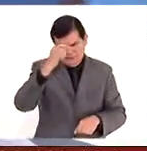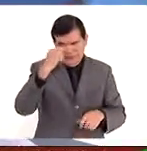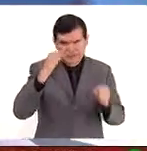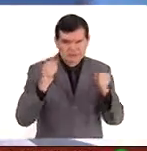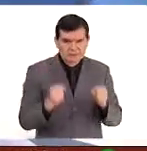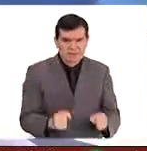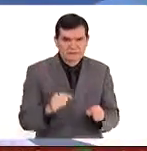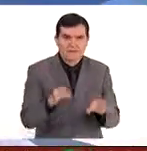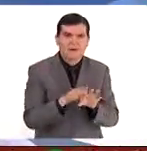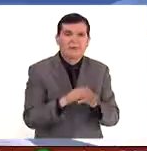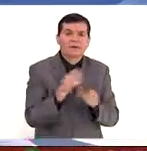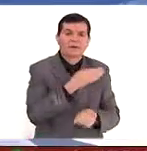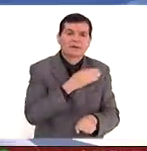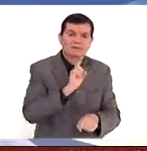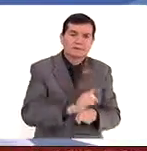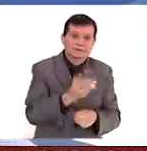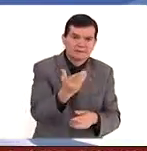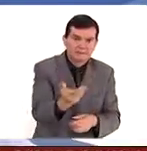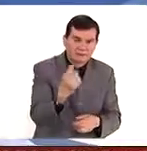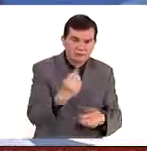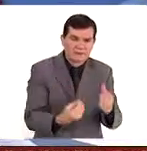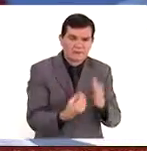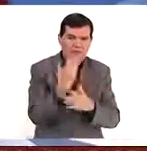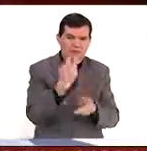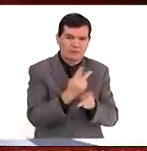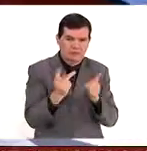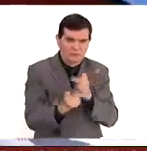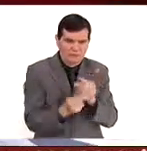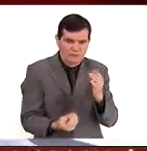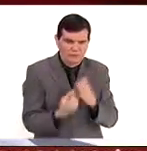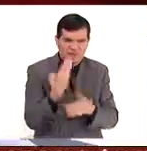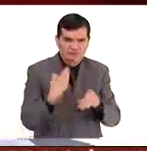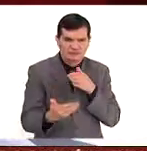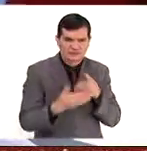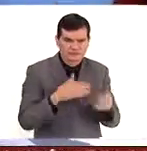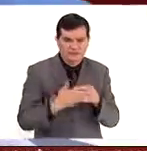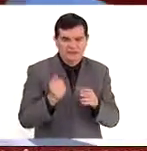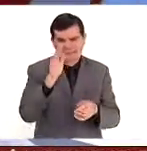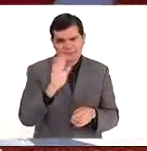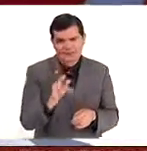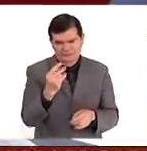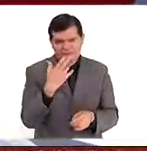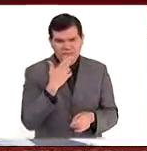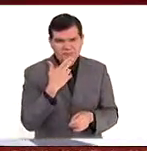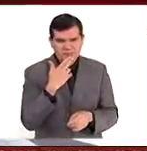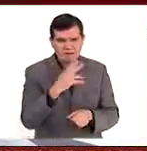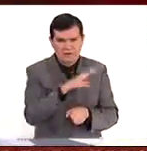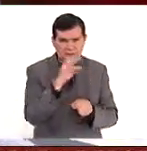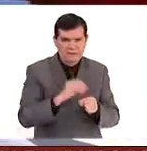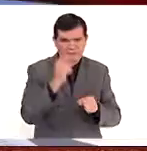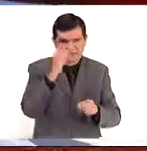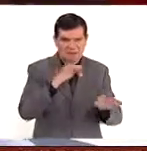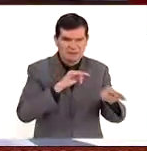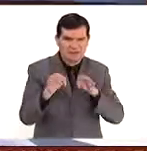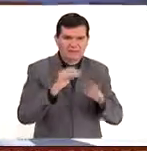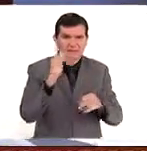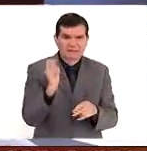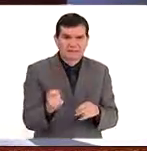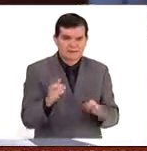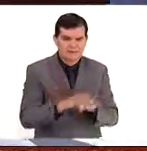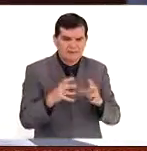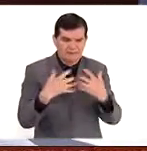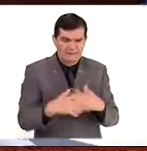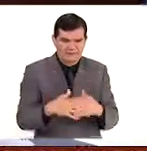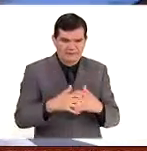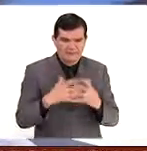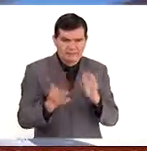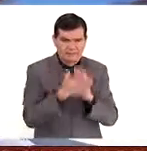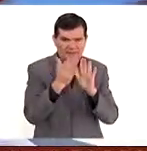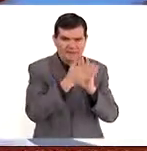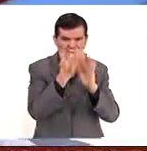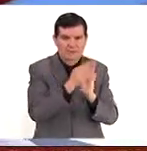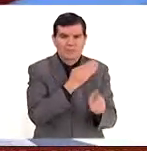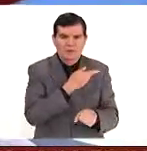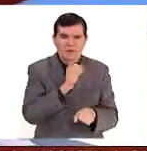construcción.